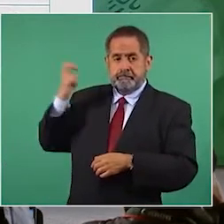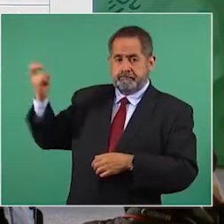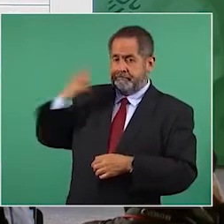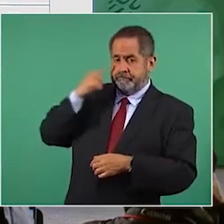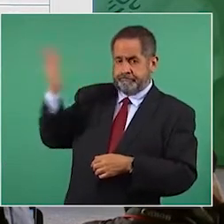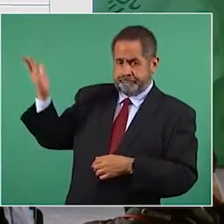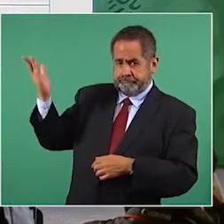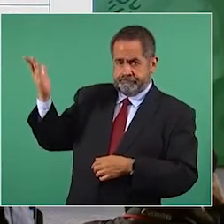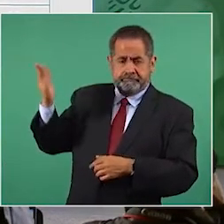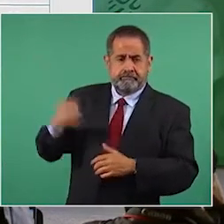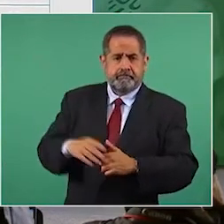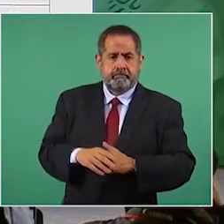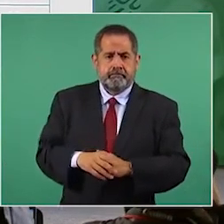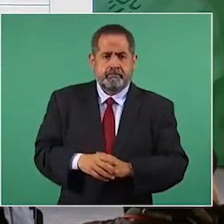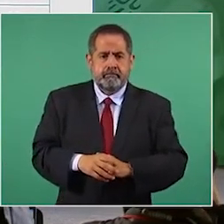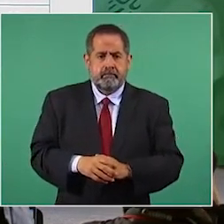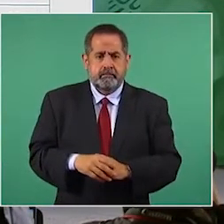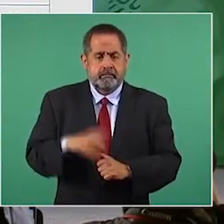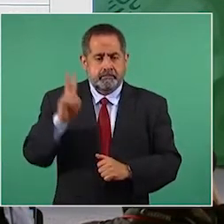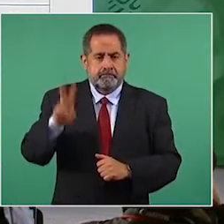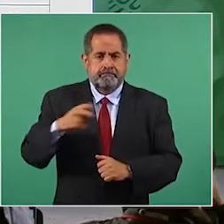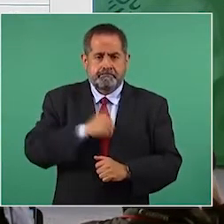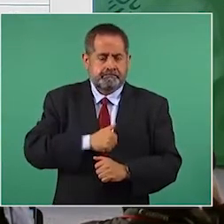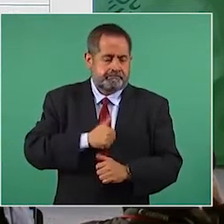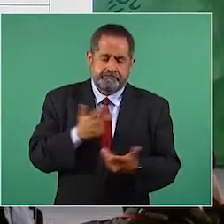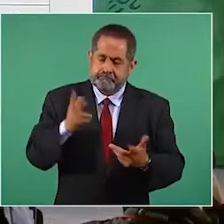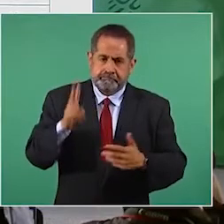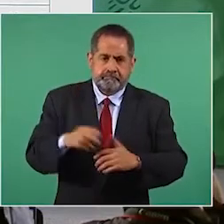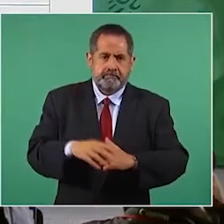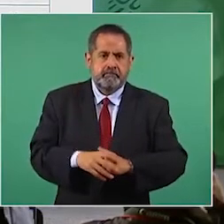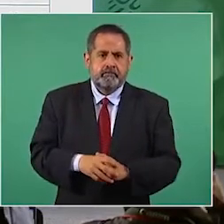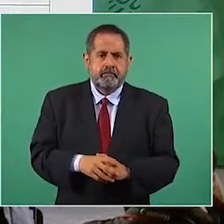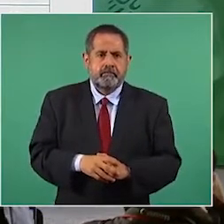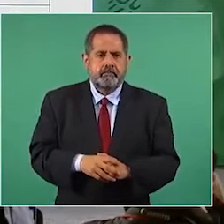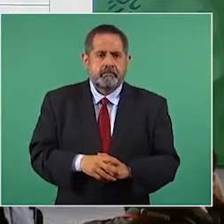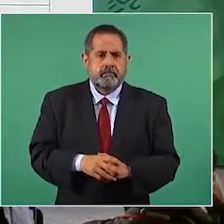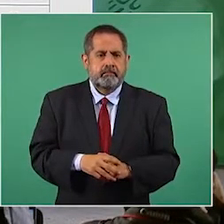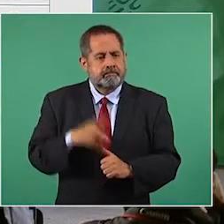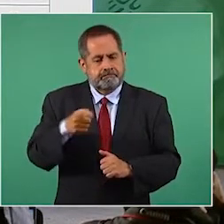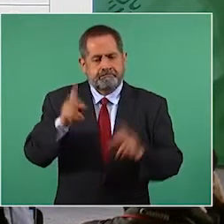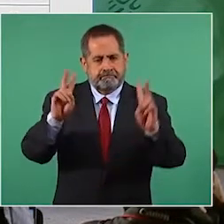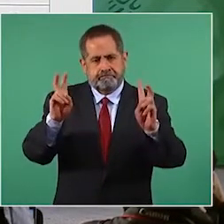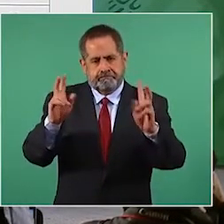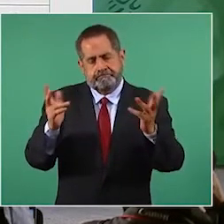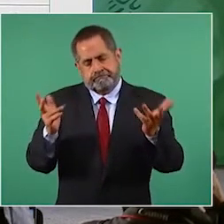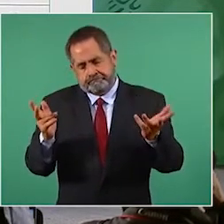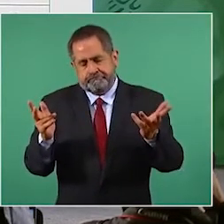estas. Mira, desgraciadamente, porque en estos temas